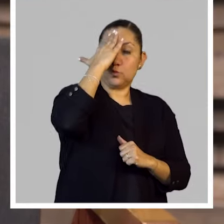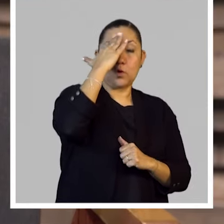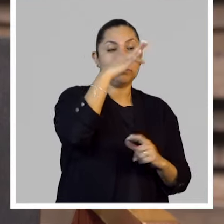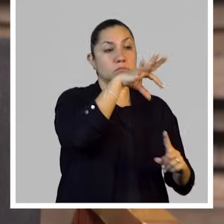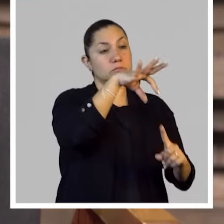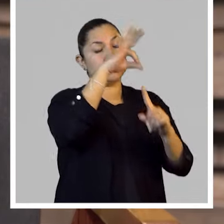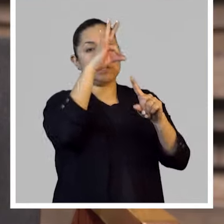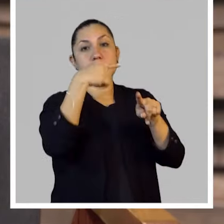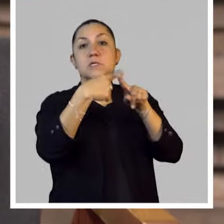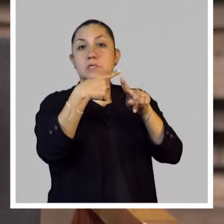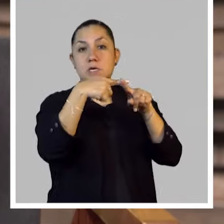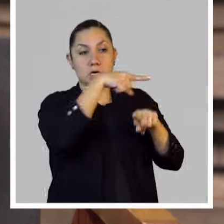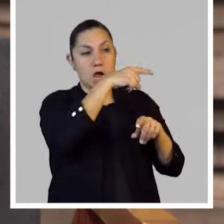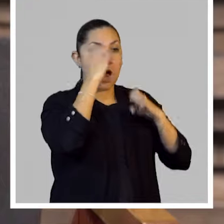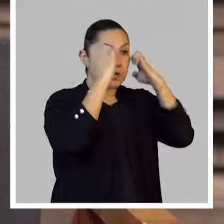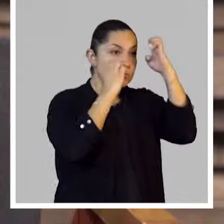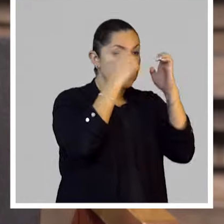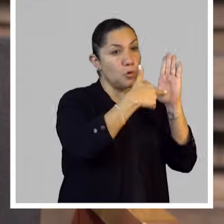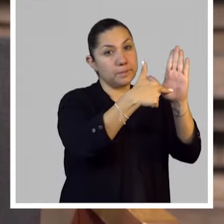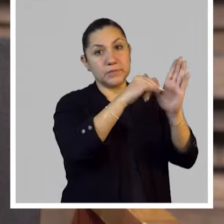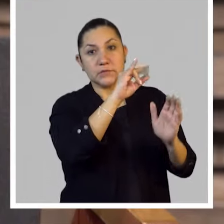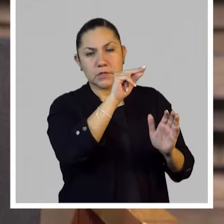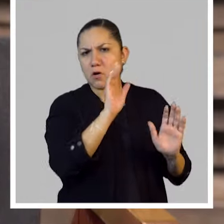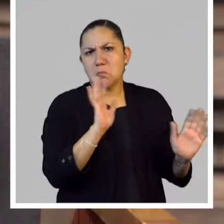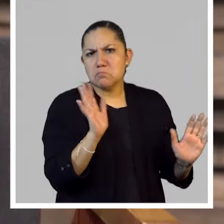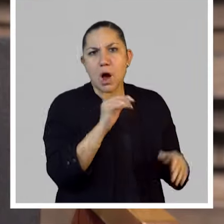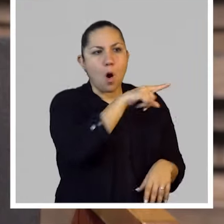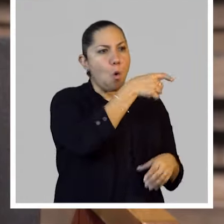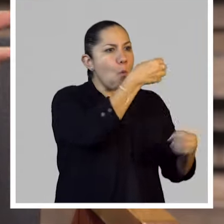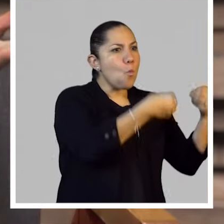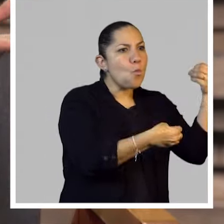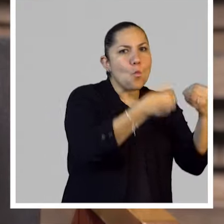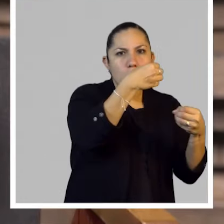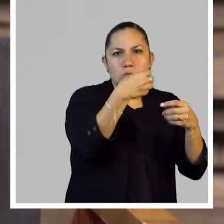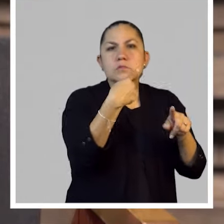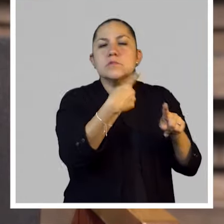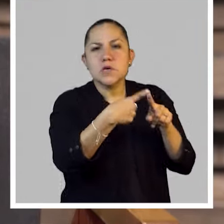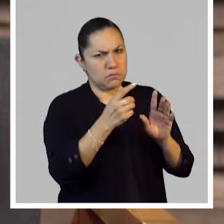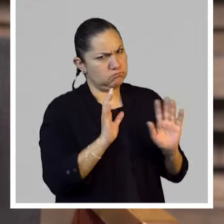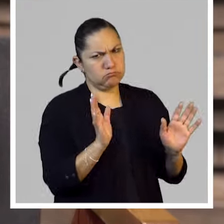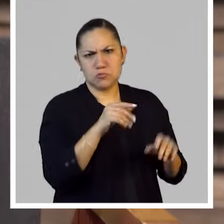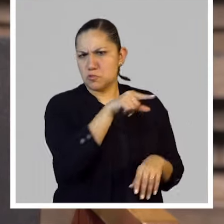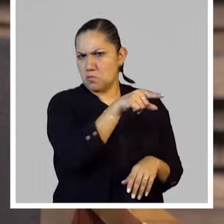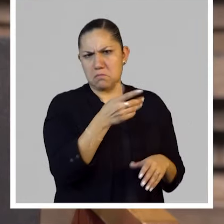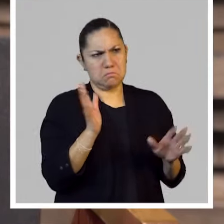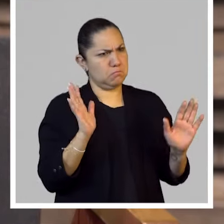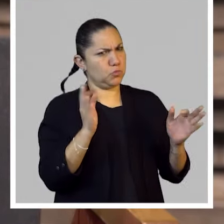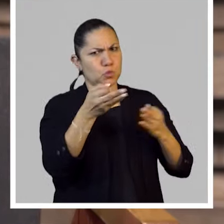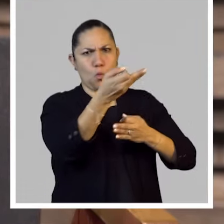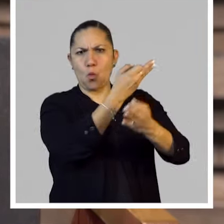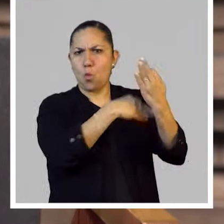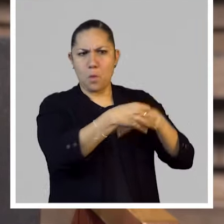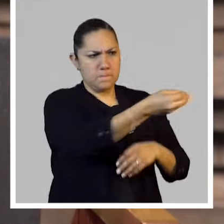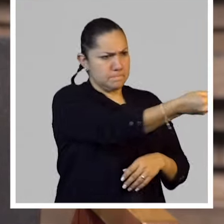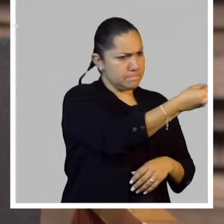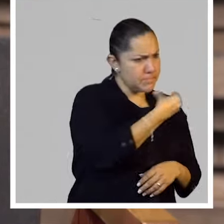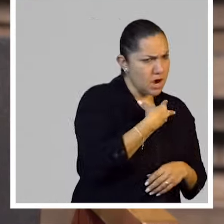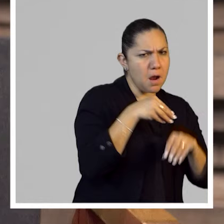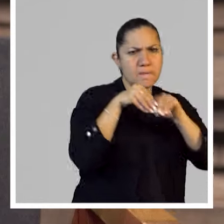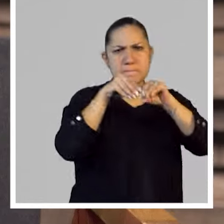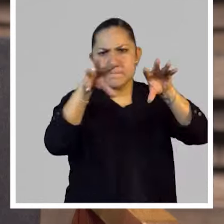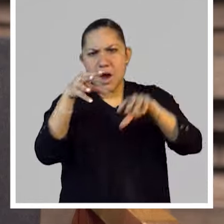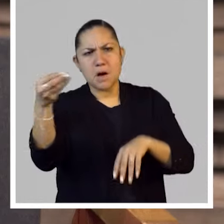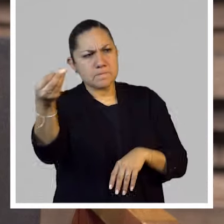exhibir, no había jueces, no había filtros. En realidad todo podía entrar y todo podía distribuirse. Y eso es algo también